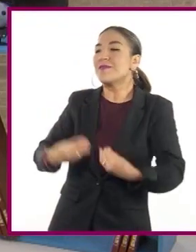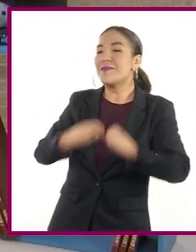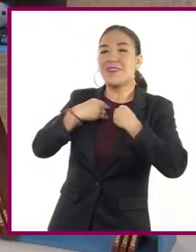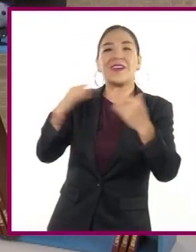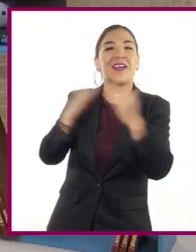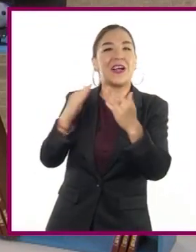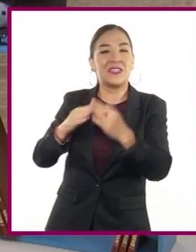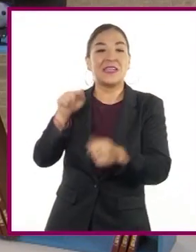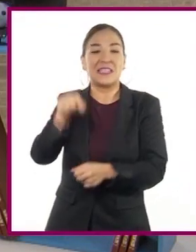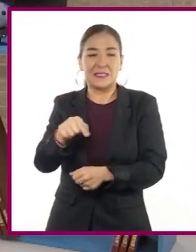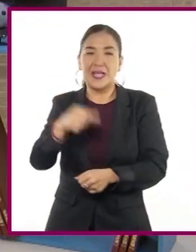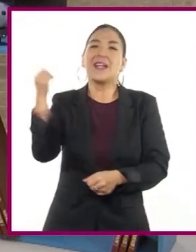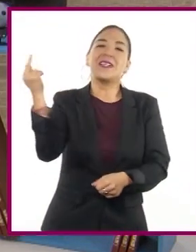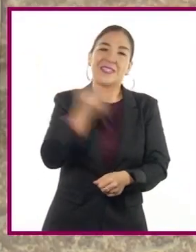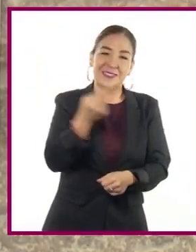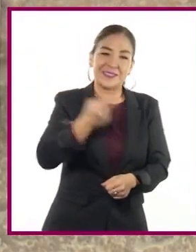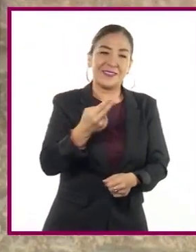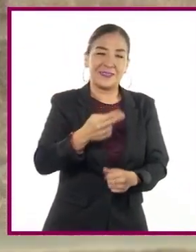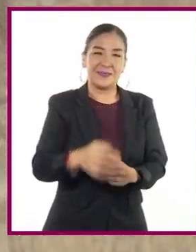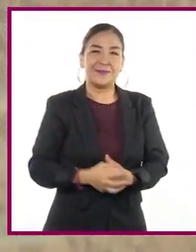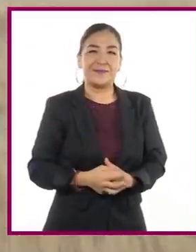es una necesidad.